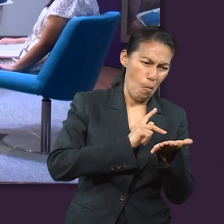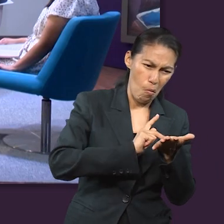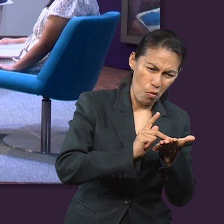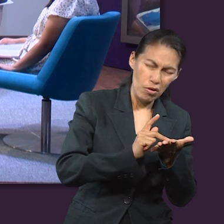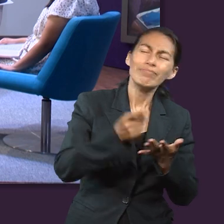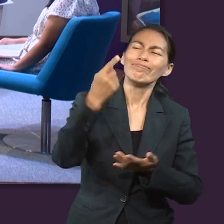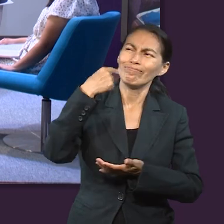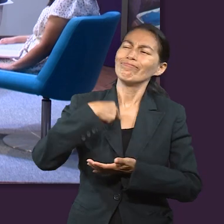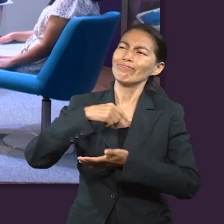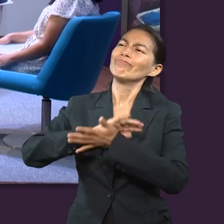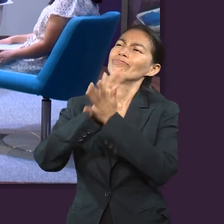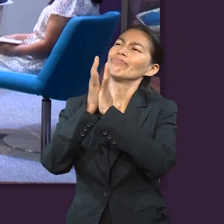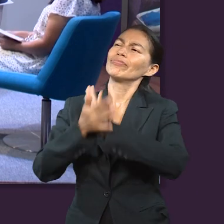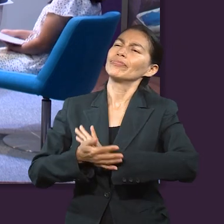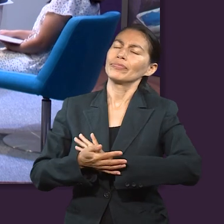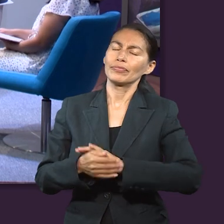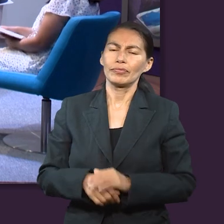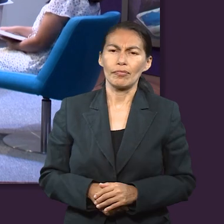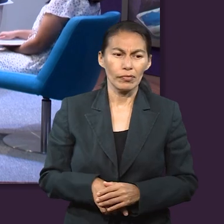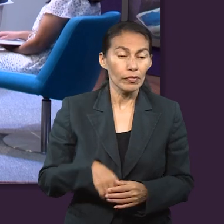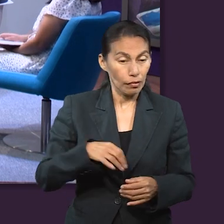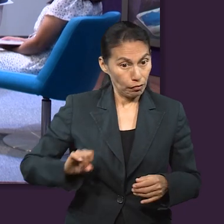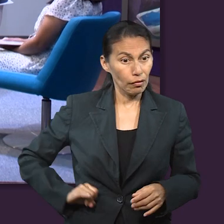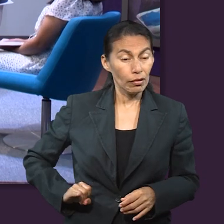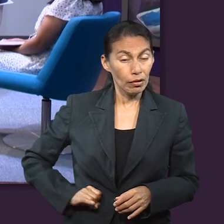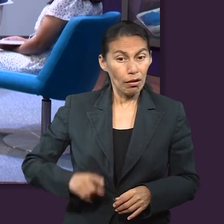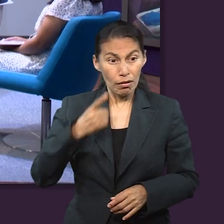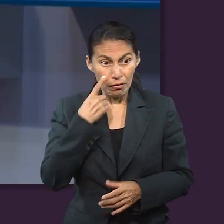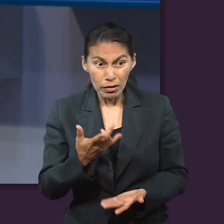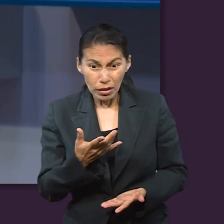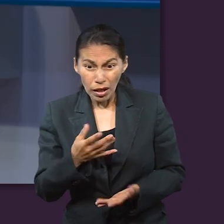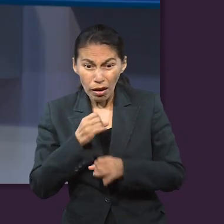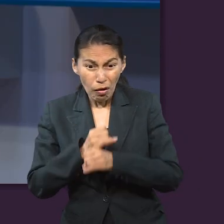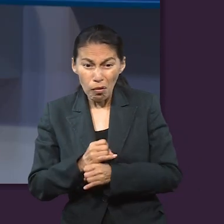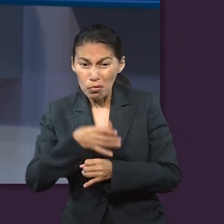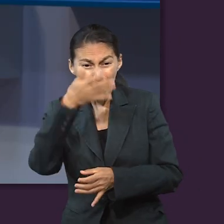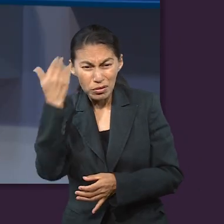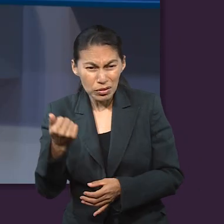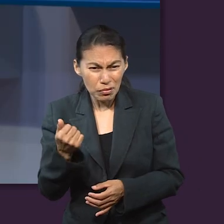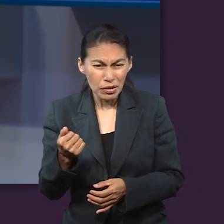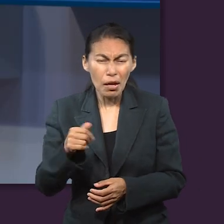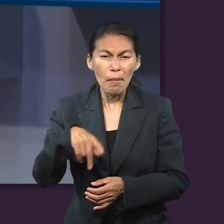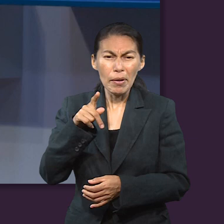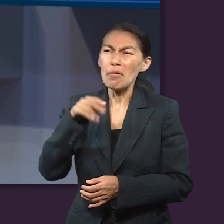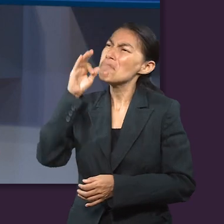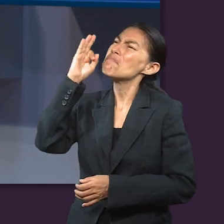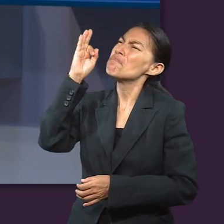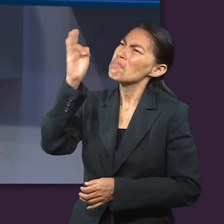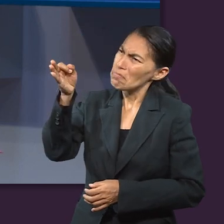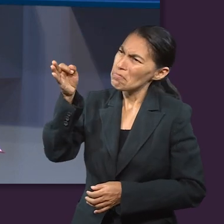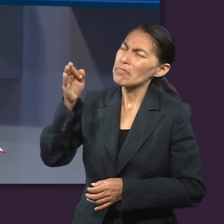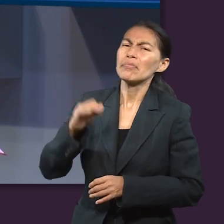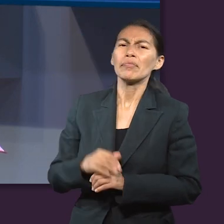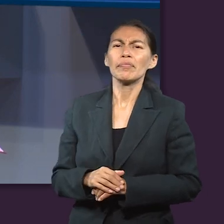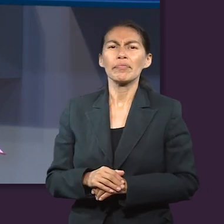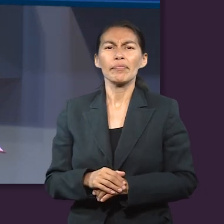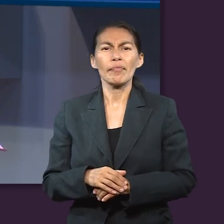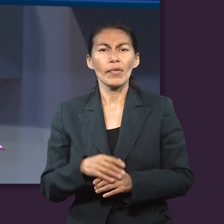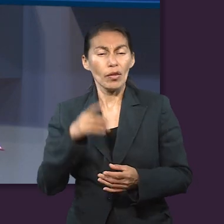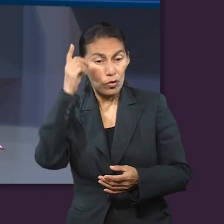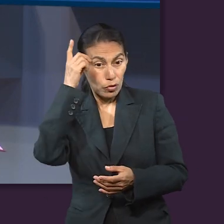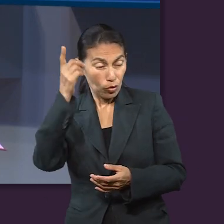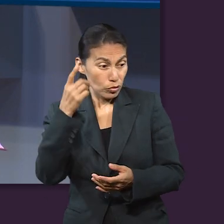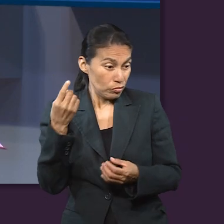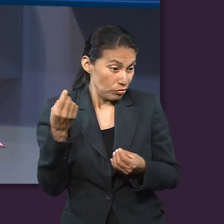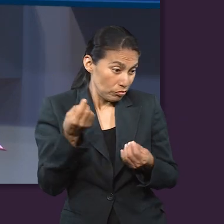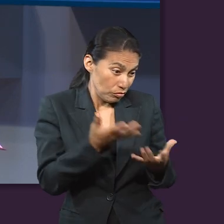Qué interesante, ¿no? Como él no sabía por qué estaba aconteciendo todas estas cosas, pero aún así él estaba